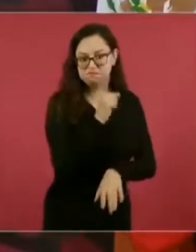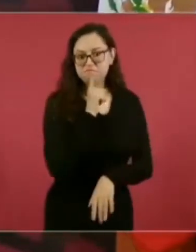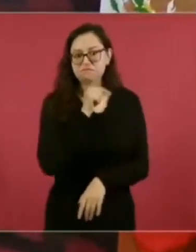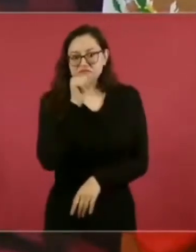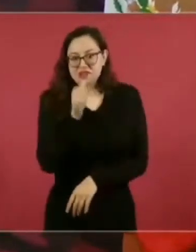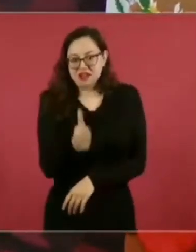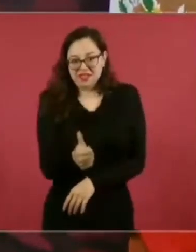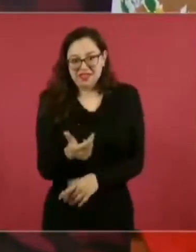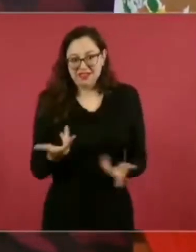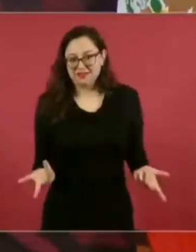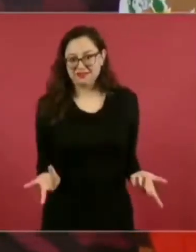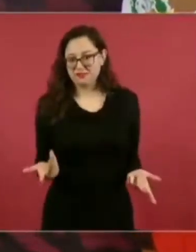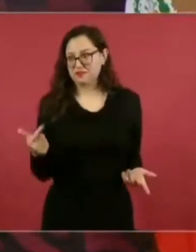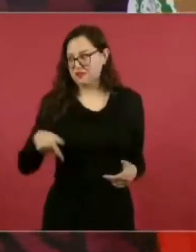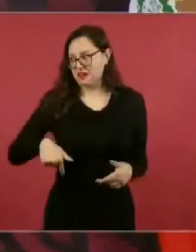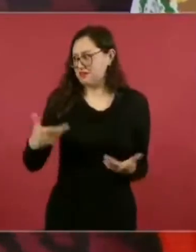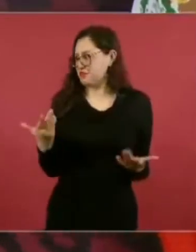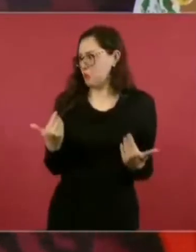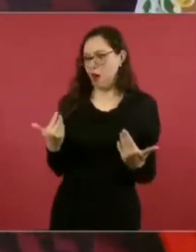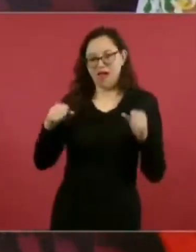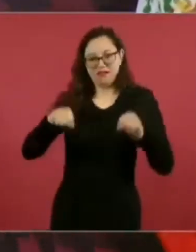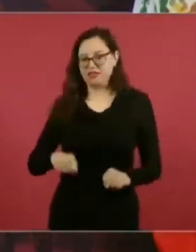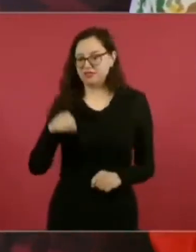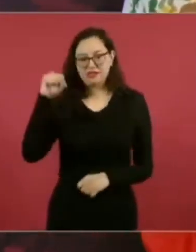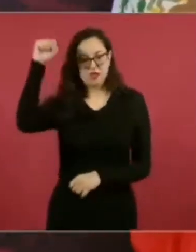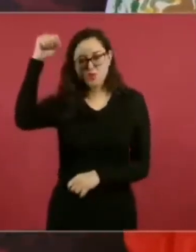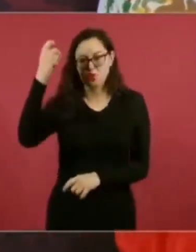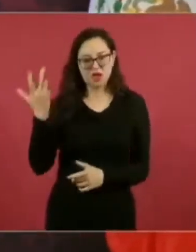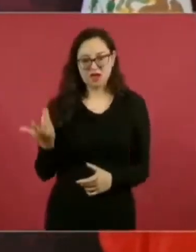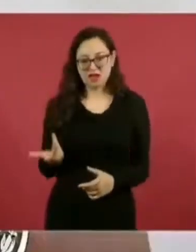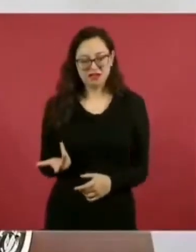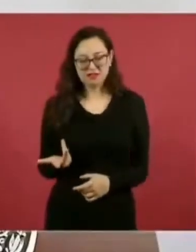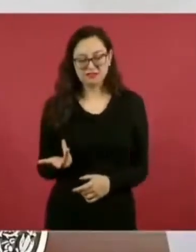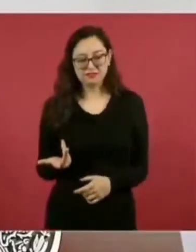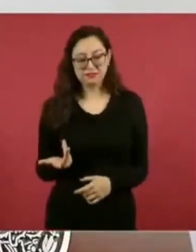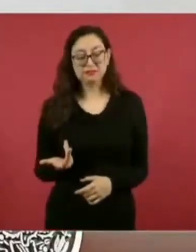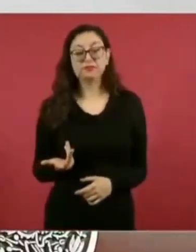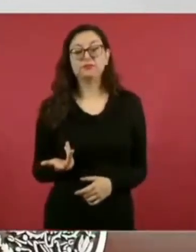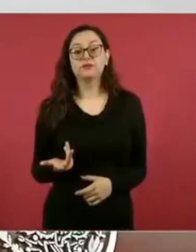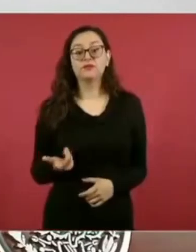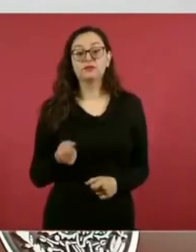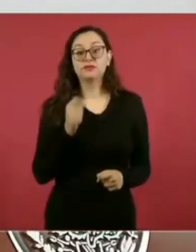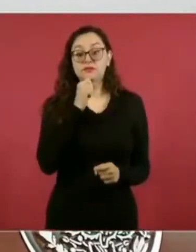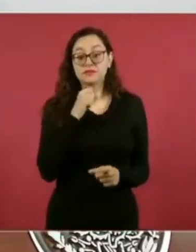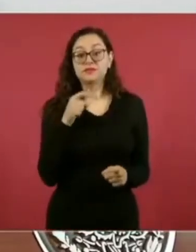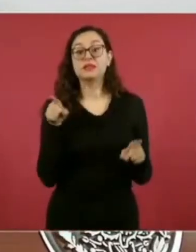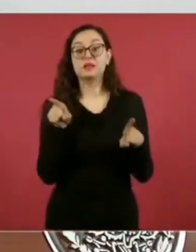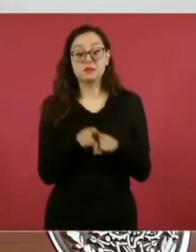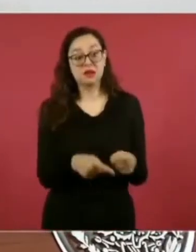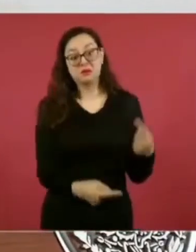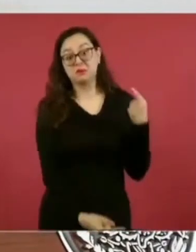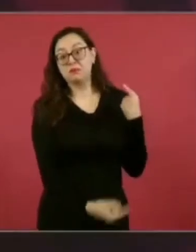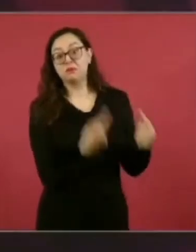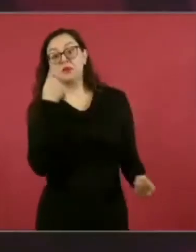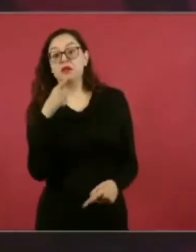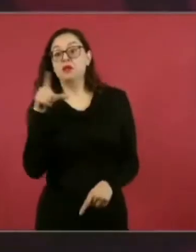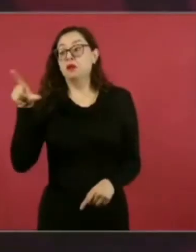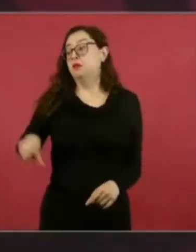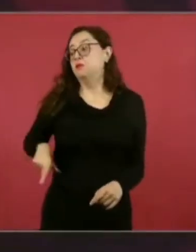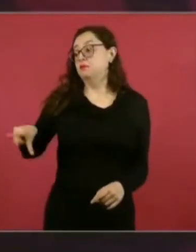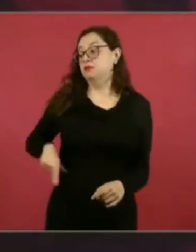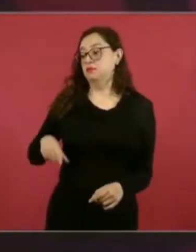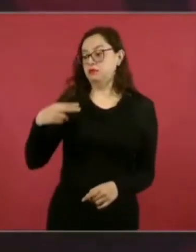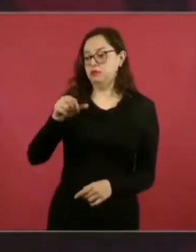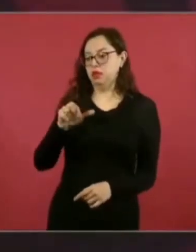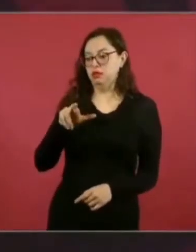es eso, de que es un narcogobierno el nuestro y